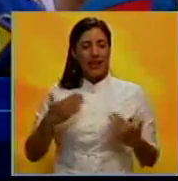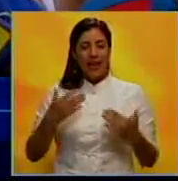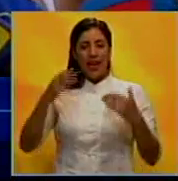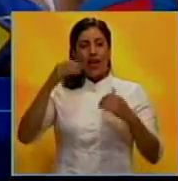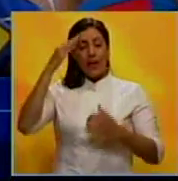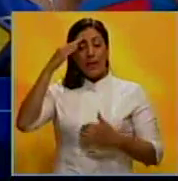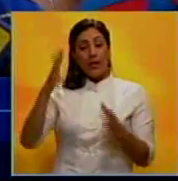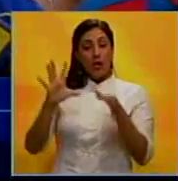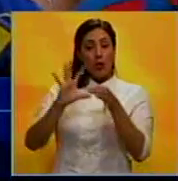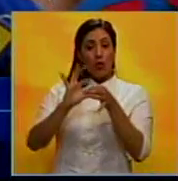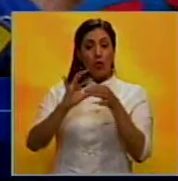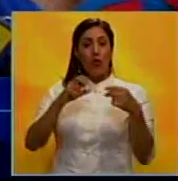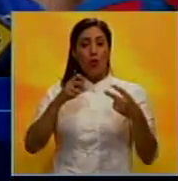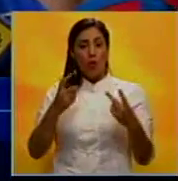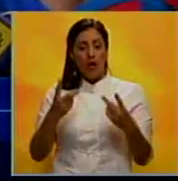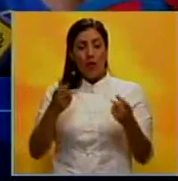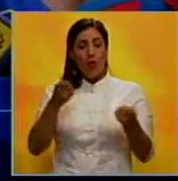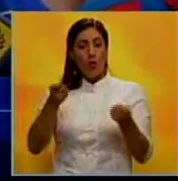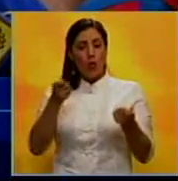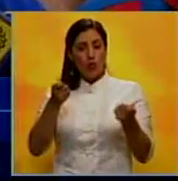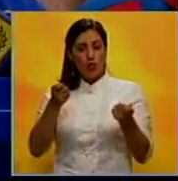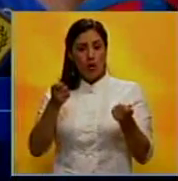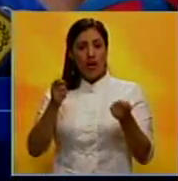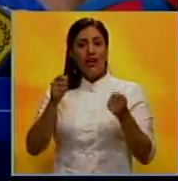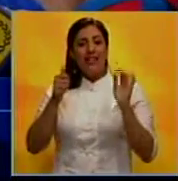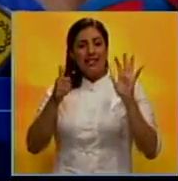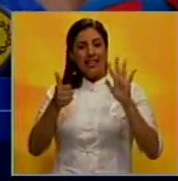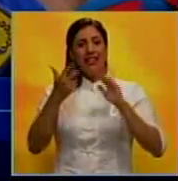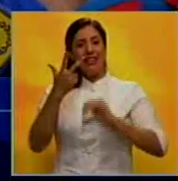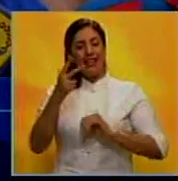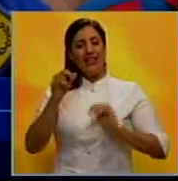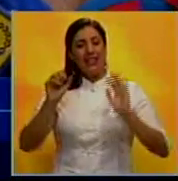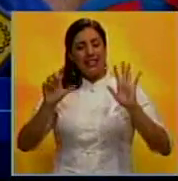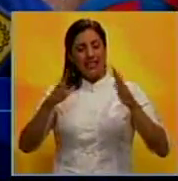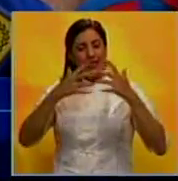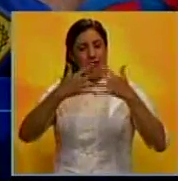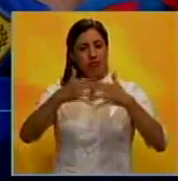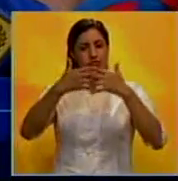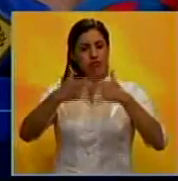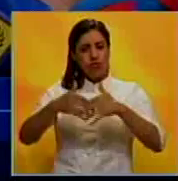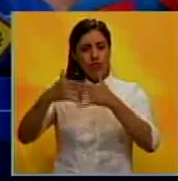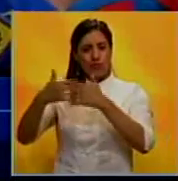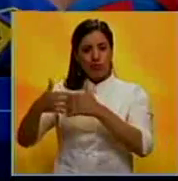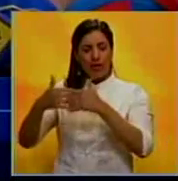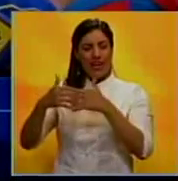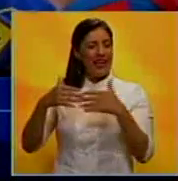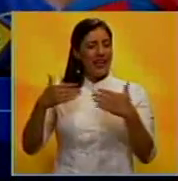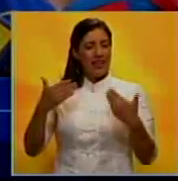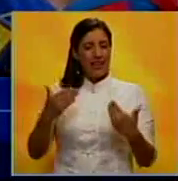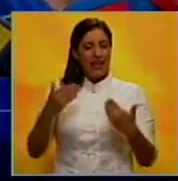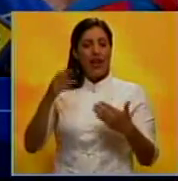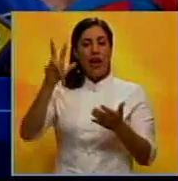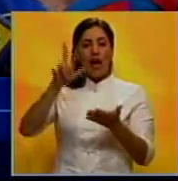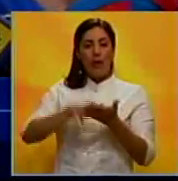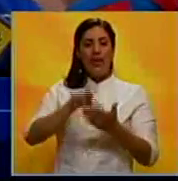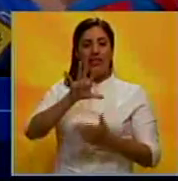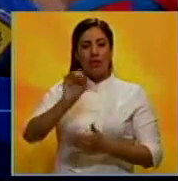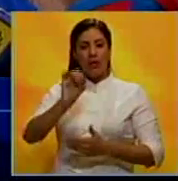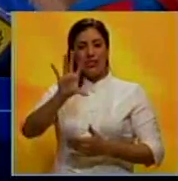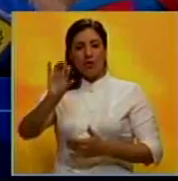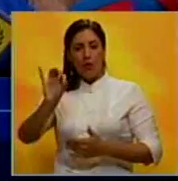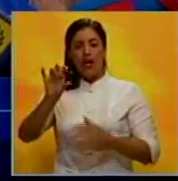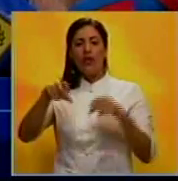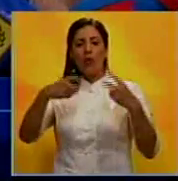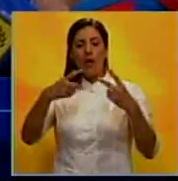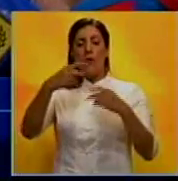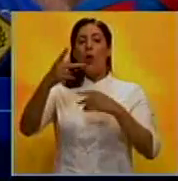con la Fuerza Armada Nacional que nos permite el control de 637 plantas industriales Sí, con el decreto 50-50